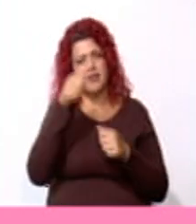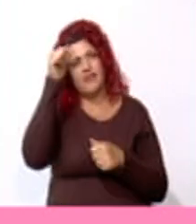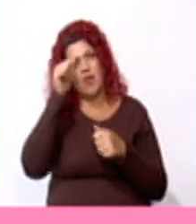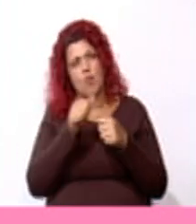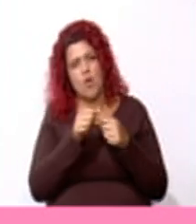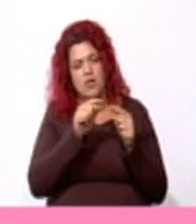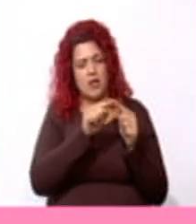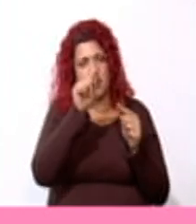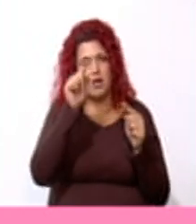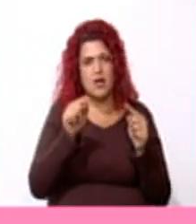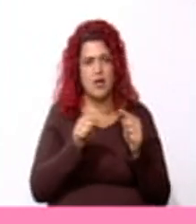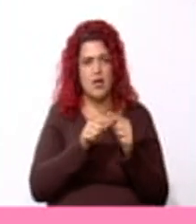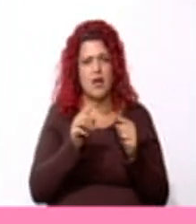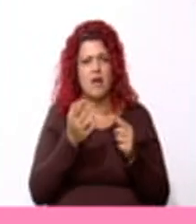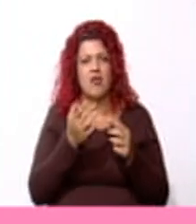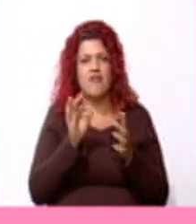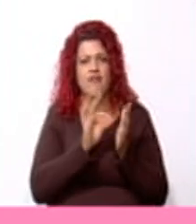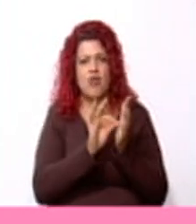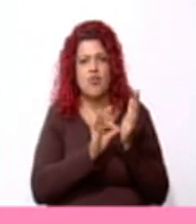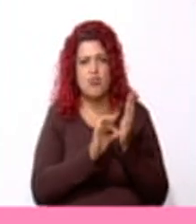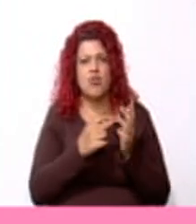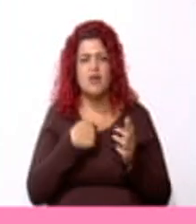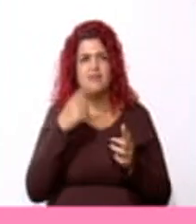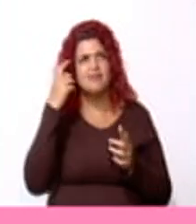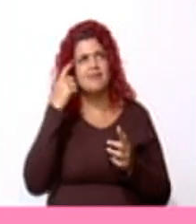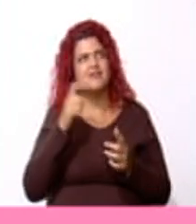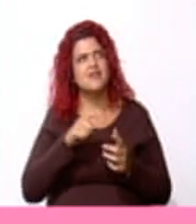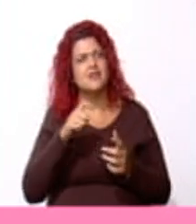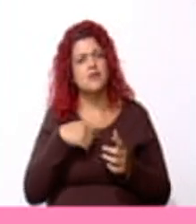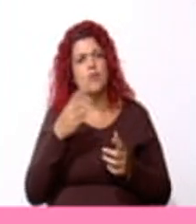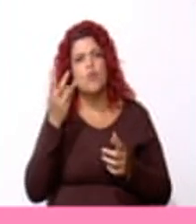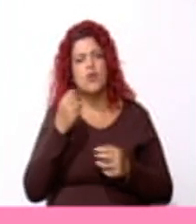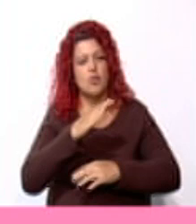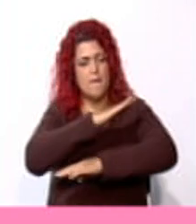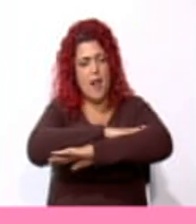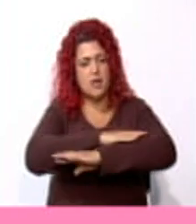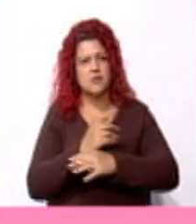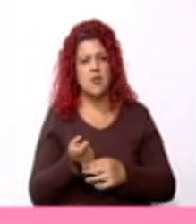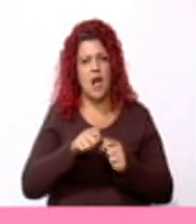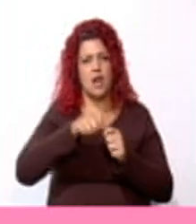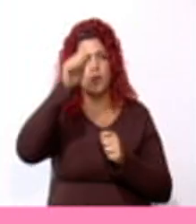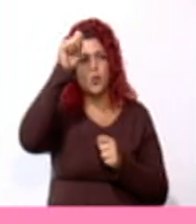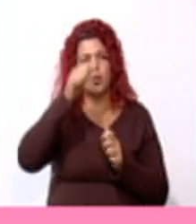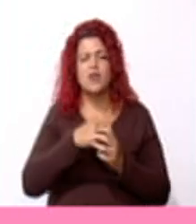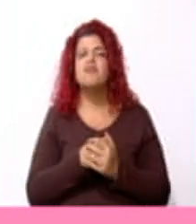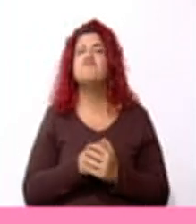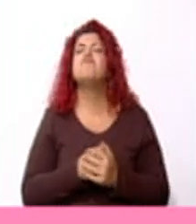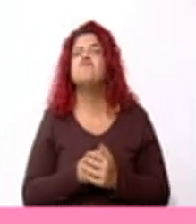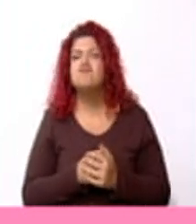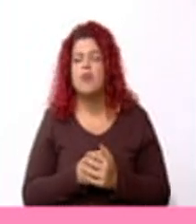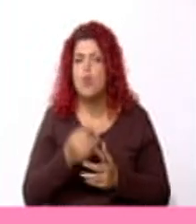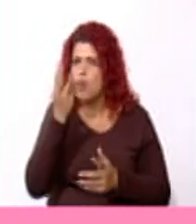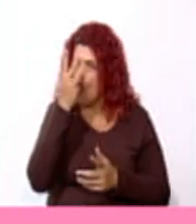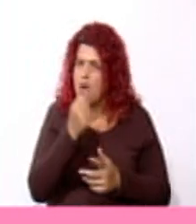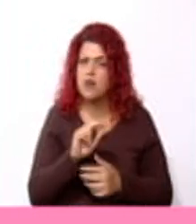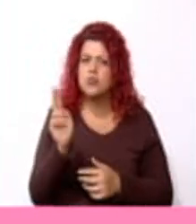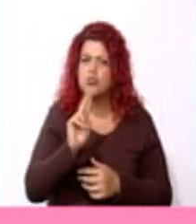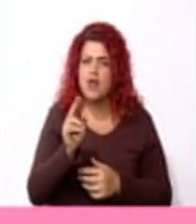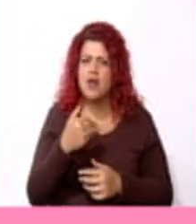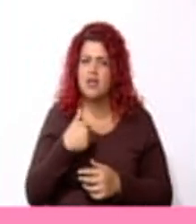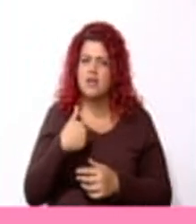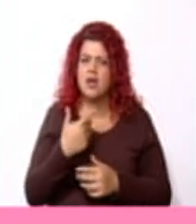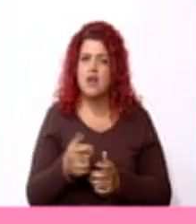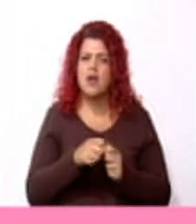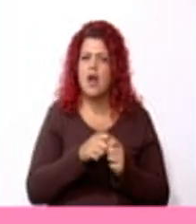del triángulo se necesita conocer la altura y la base. Entonces, ¿cuántas unidades tiene la altura?